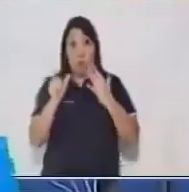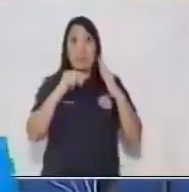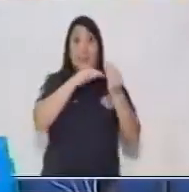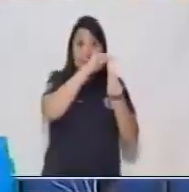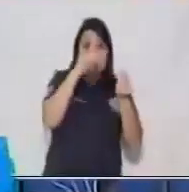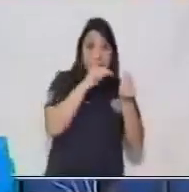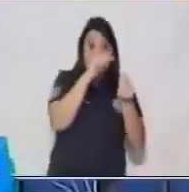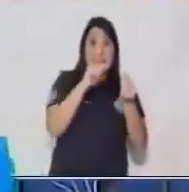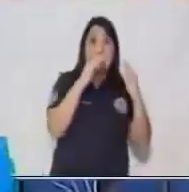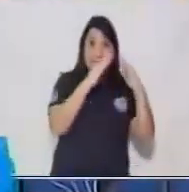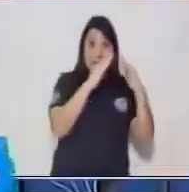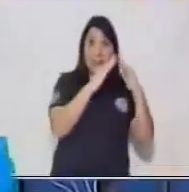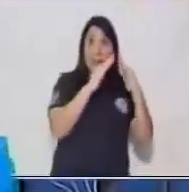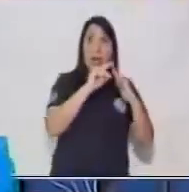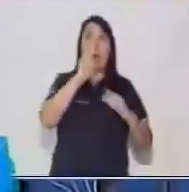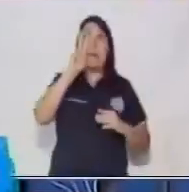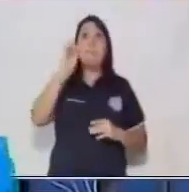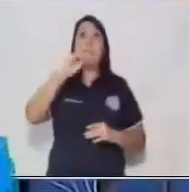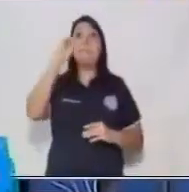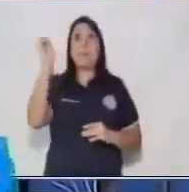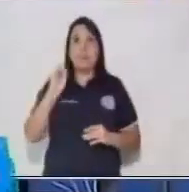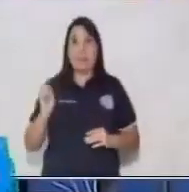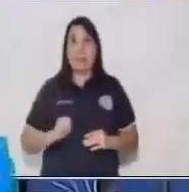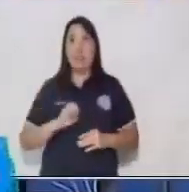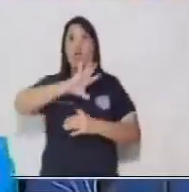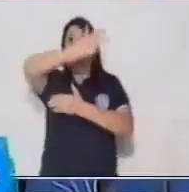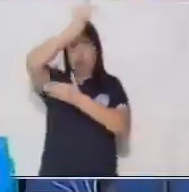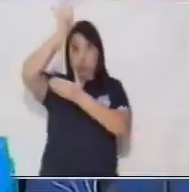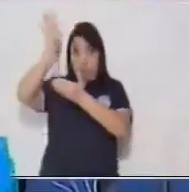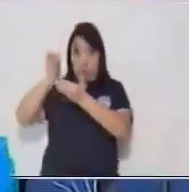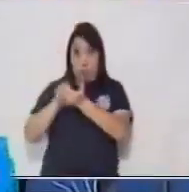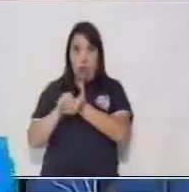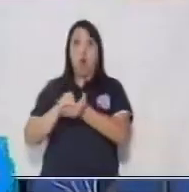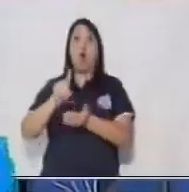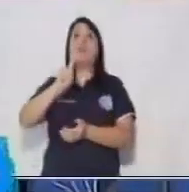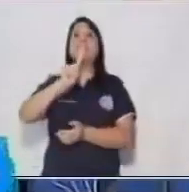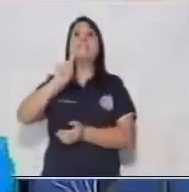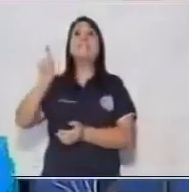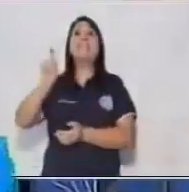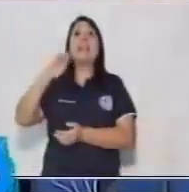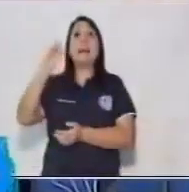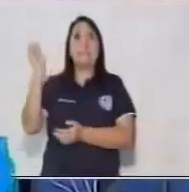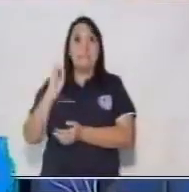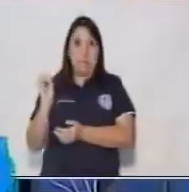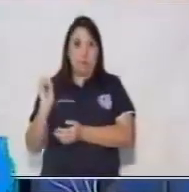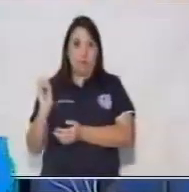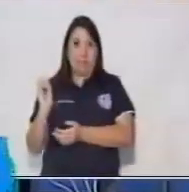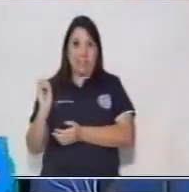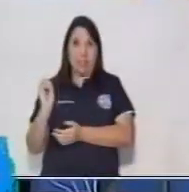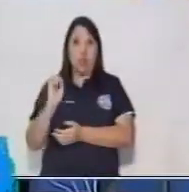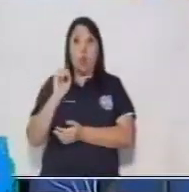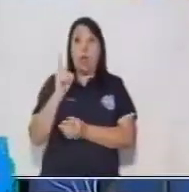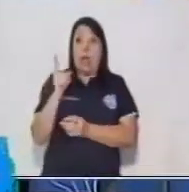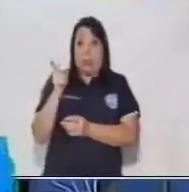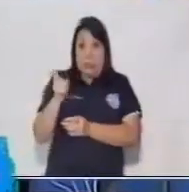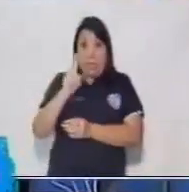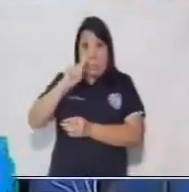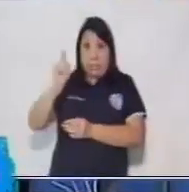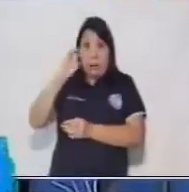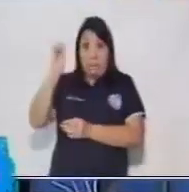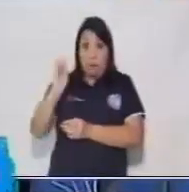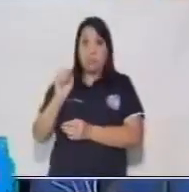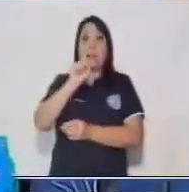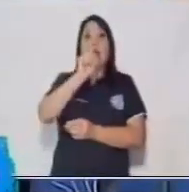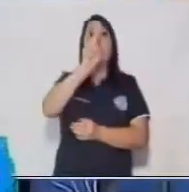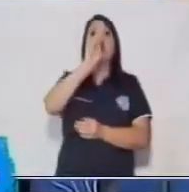gasta el 20%. Si sumamos estos porcentajes, nos da un total de el